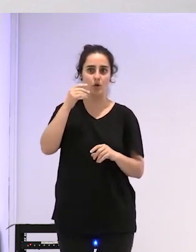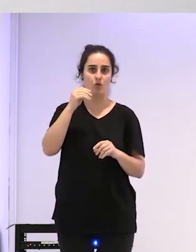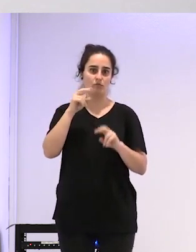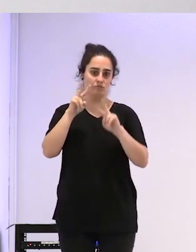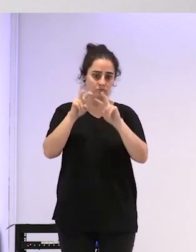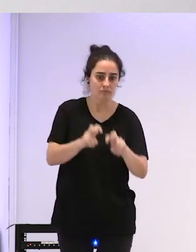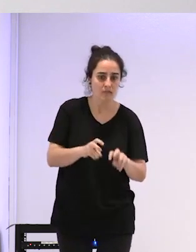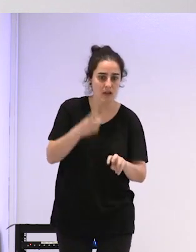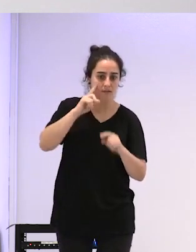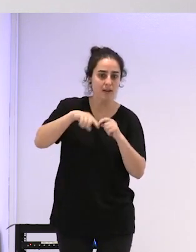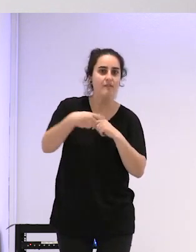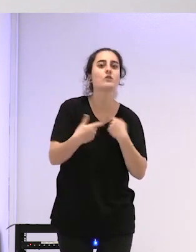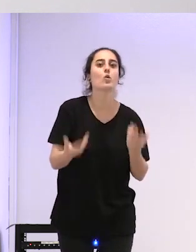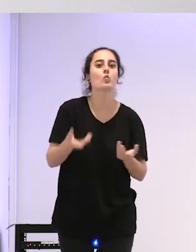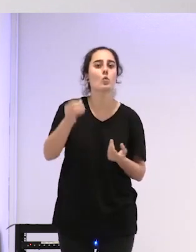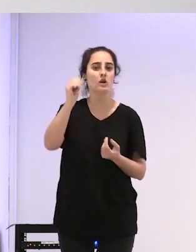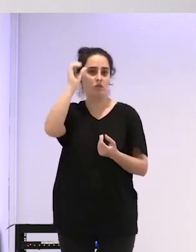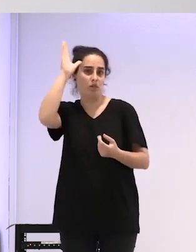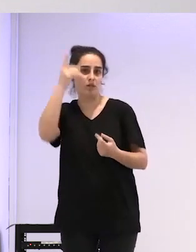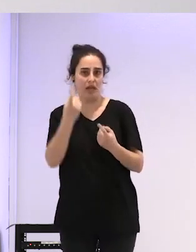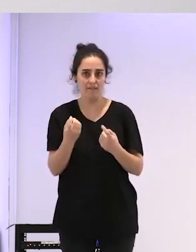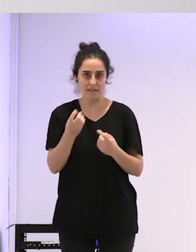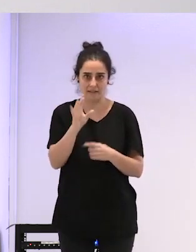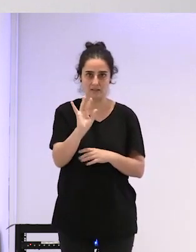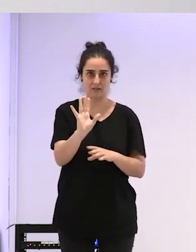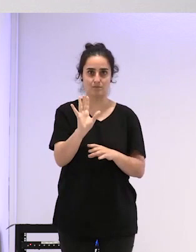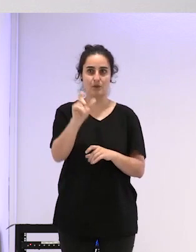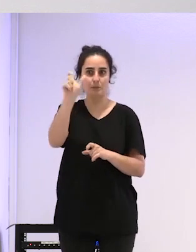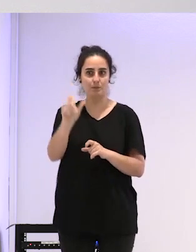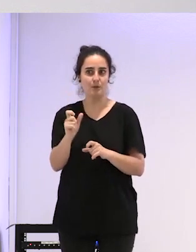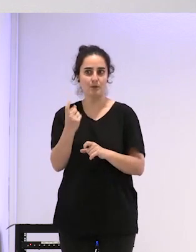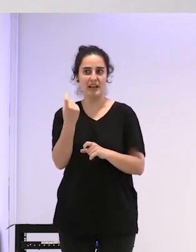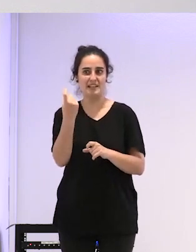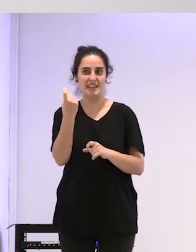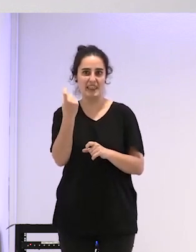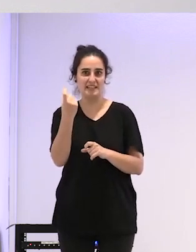efectos pero esto no puede estar por encima de la necesidad de una persona